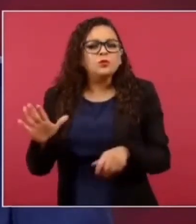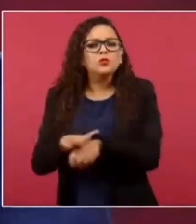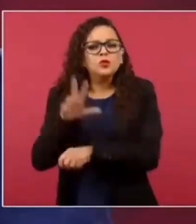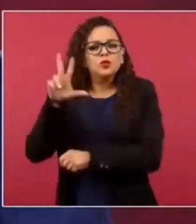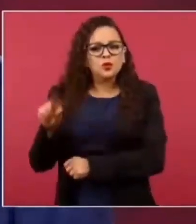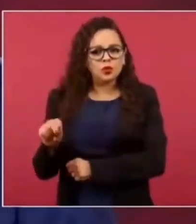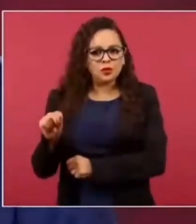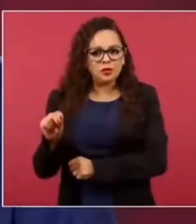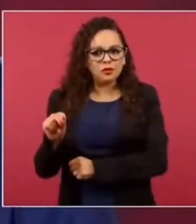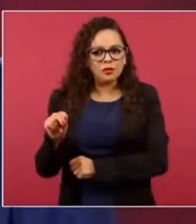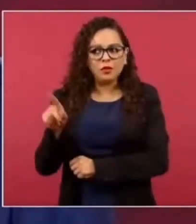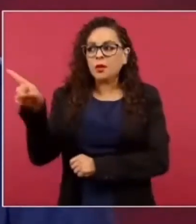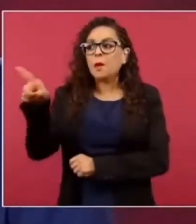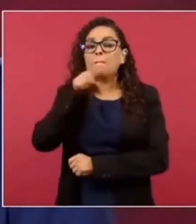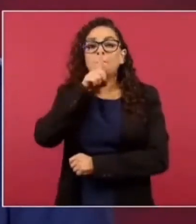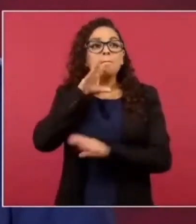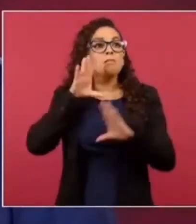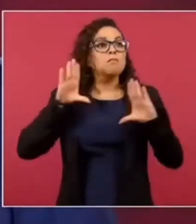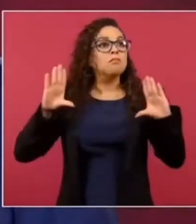¿Quién se queda callado?